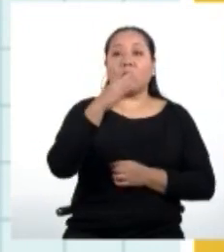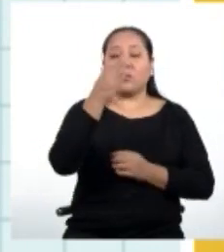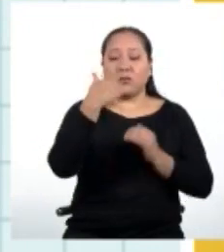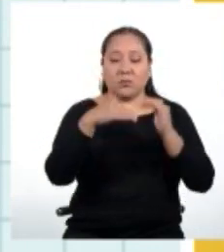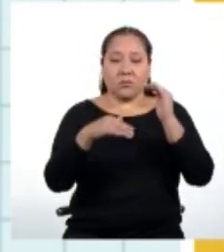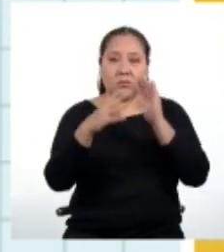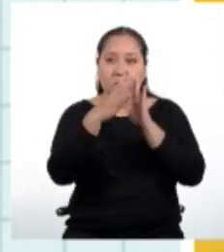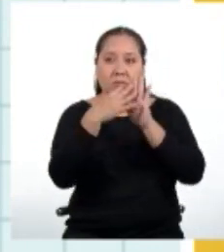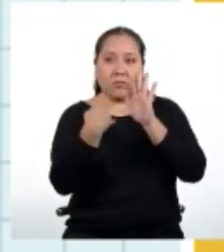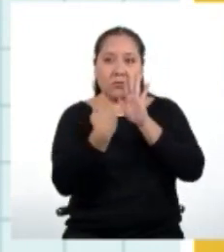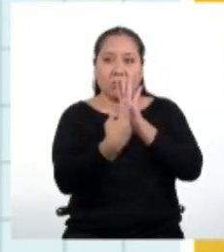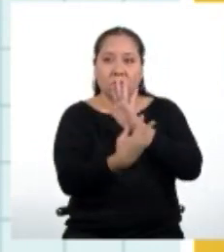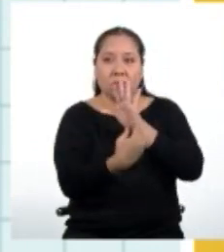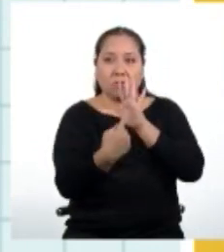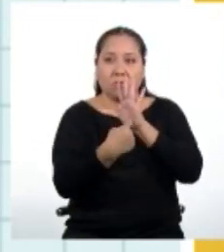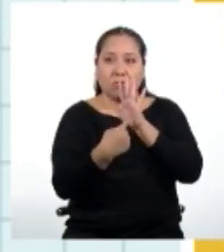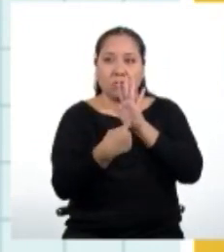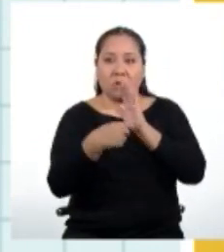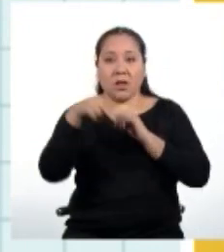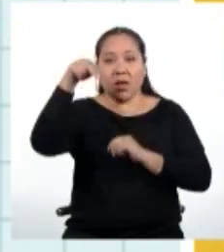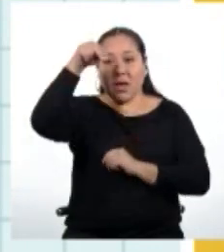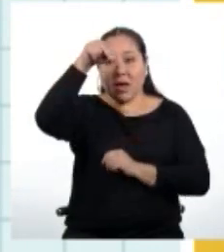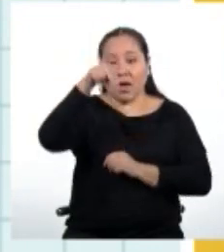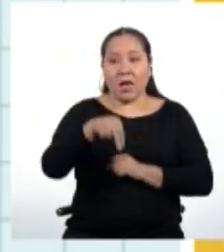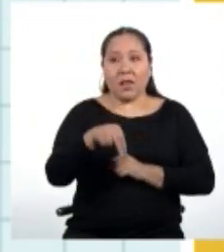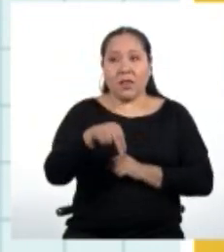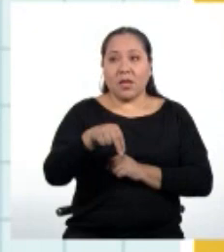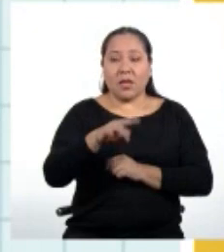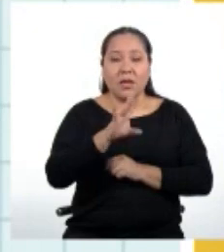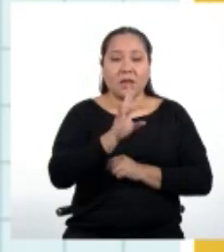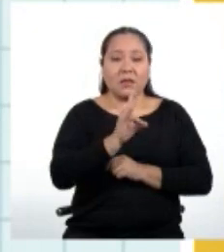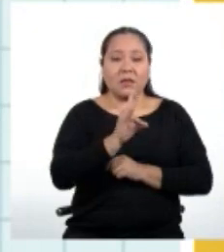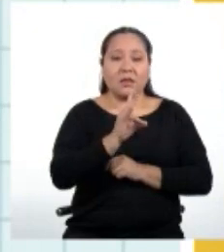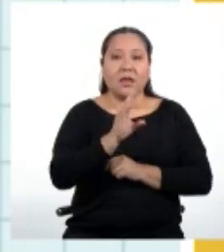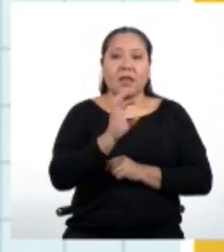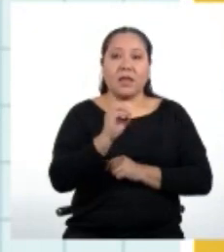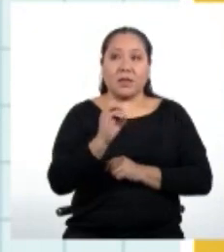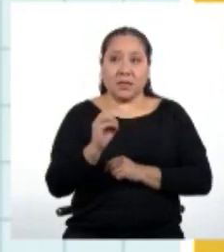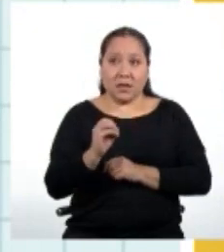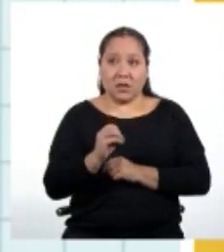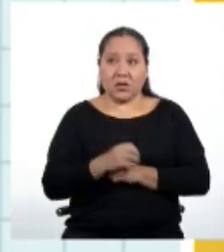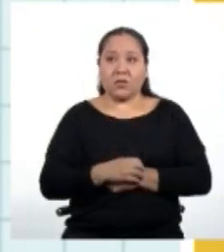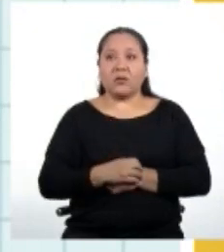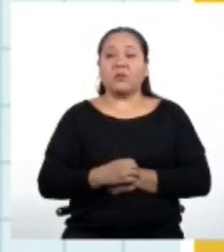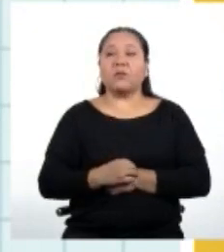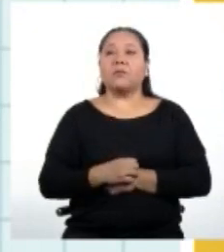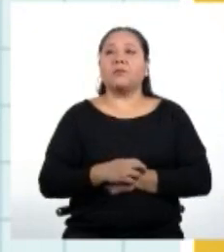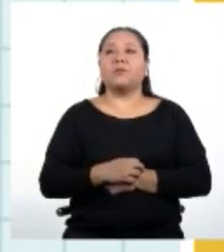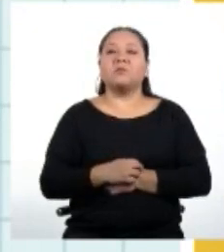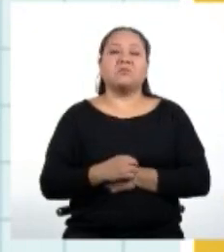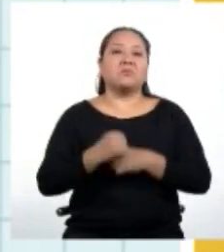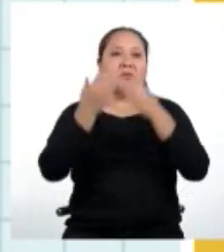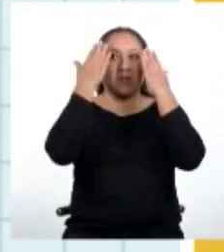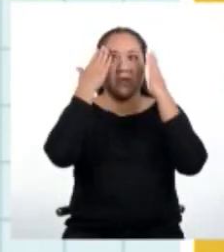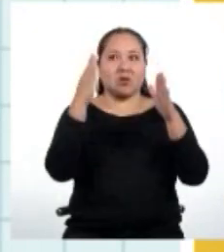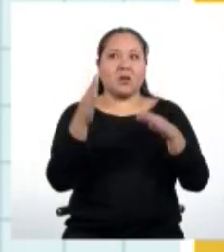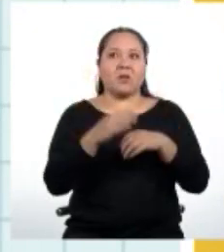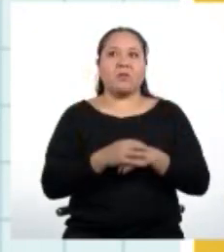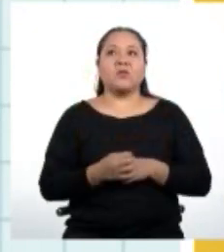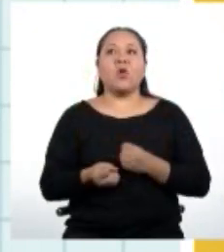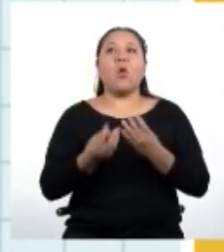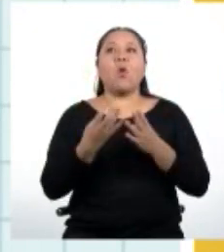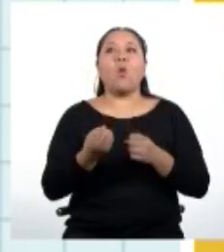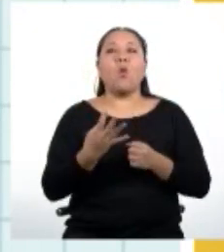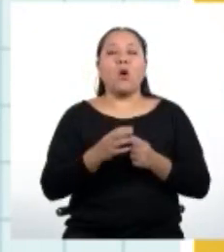debajo del término enésimo, que es de 700 soles. No sabemos cuánto es el